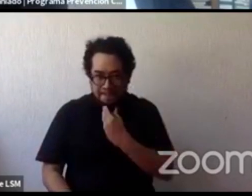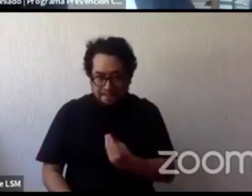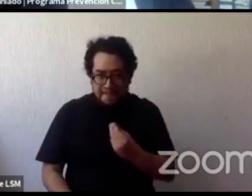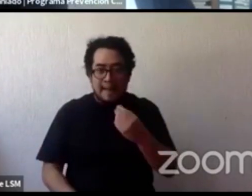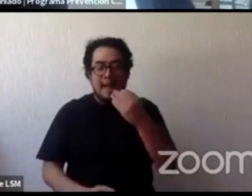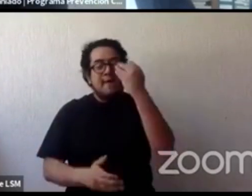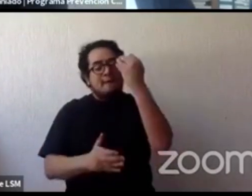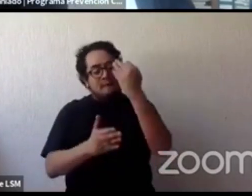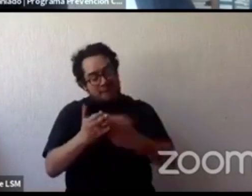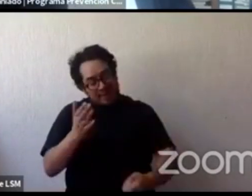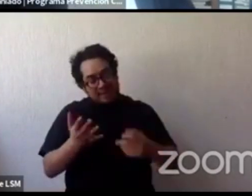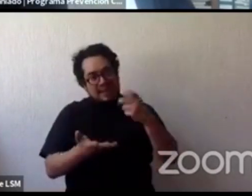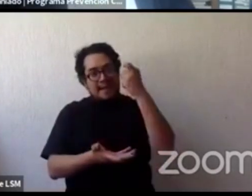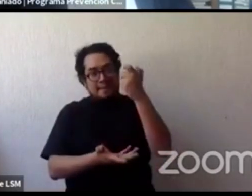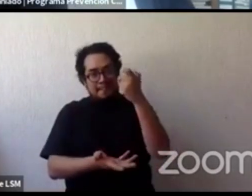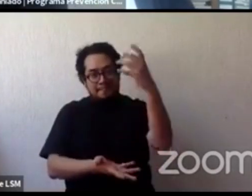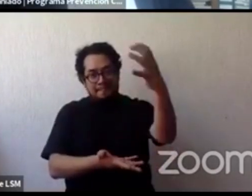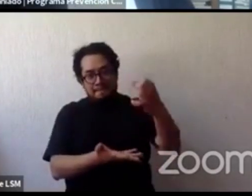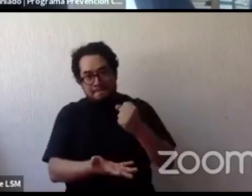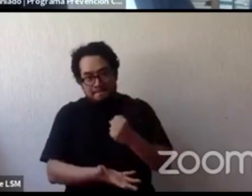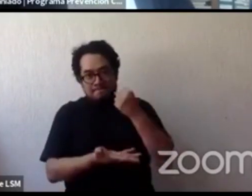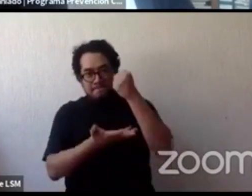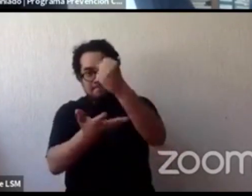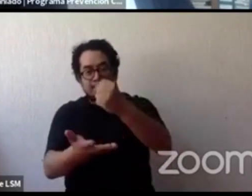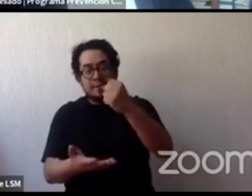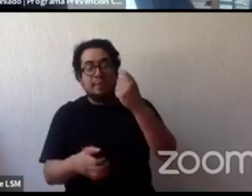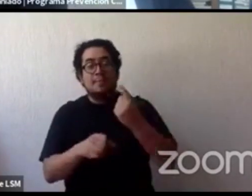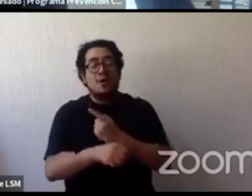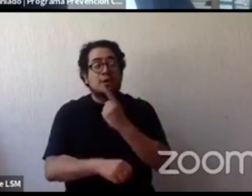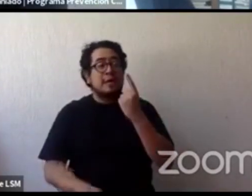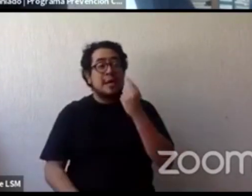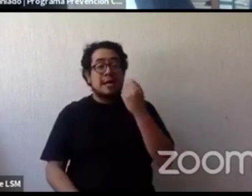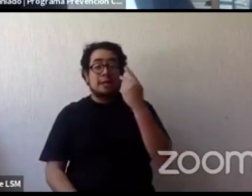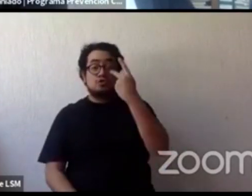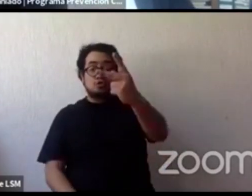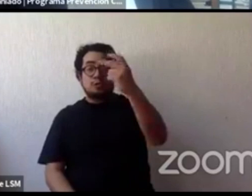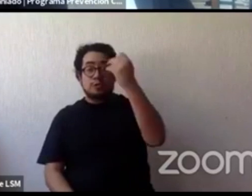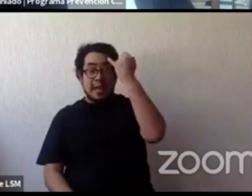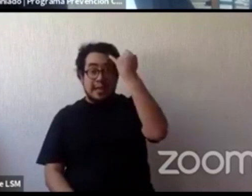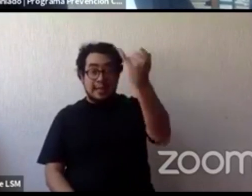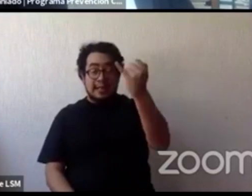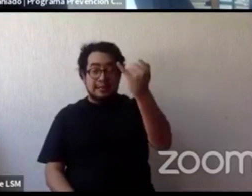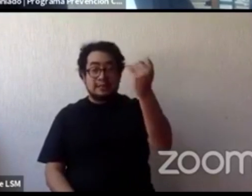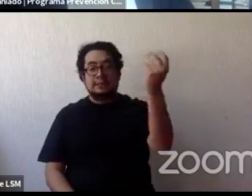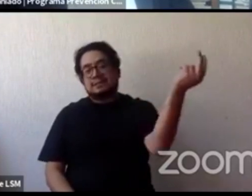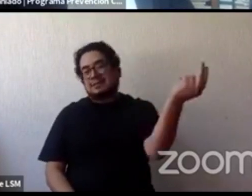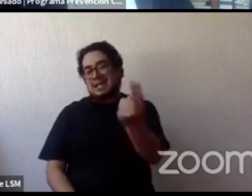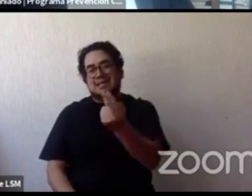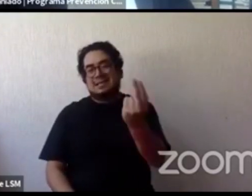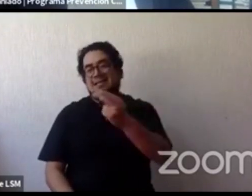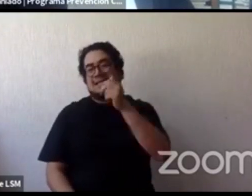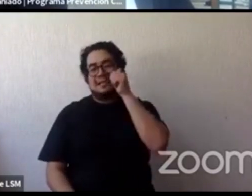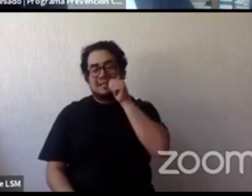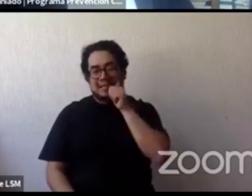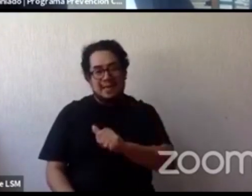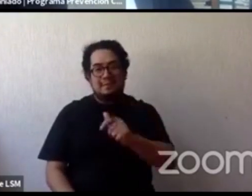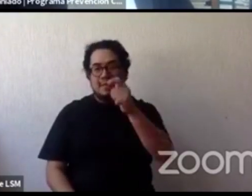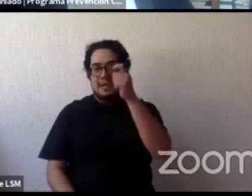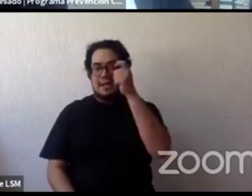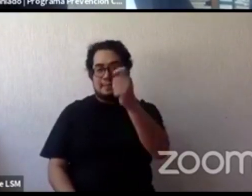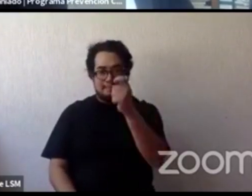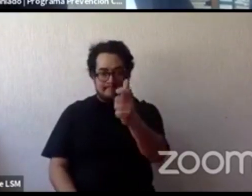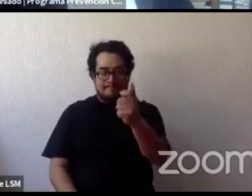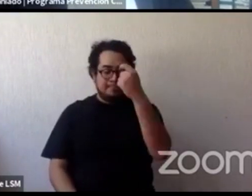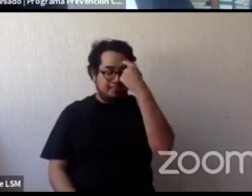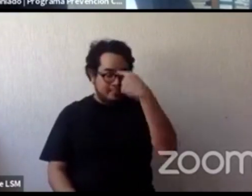más proyección porque las ideas siempre necesitan también recursos económicos para que se